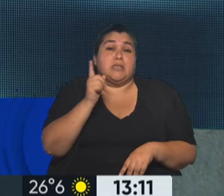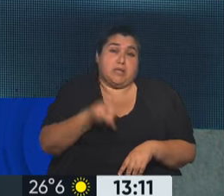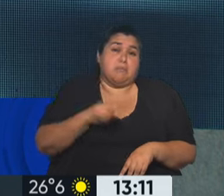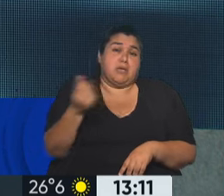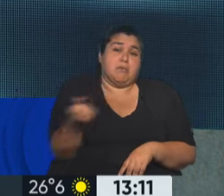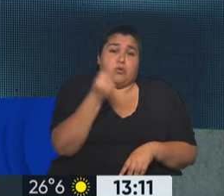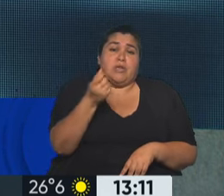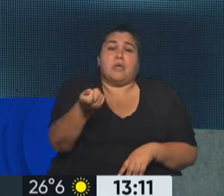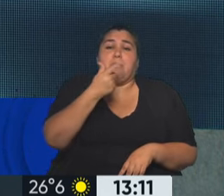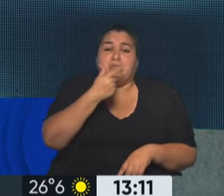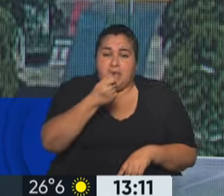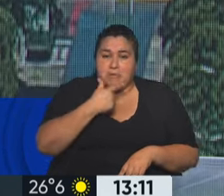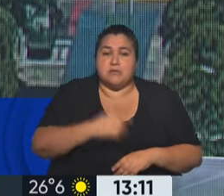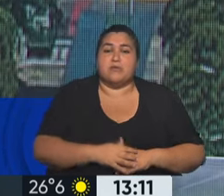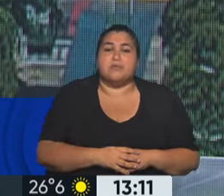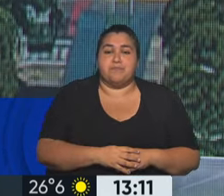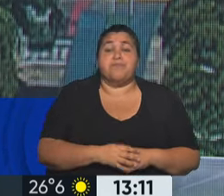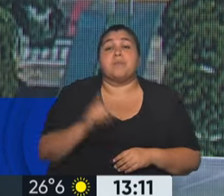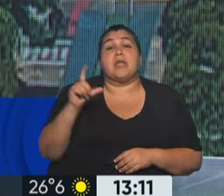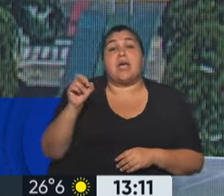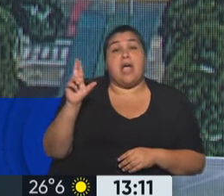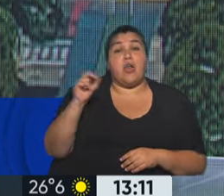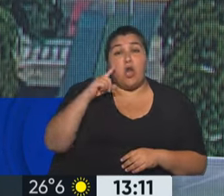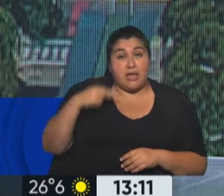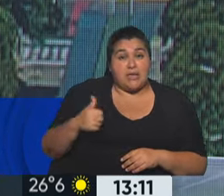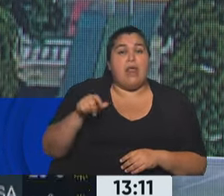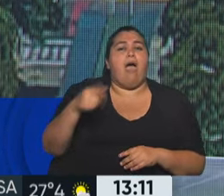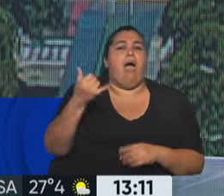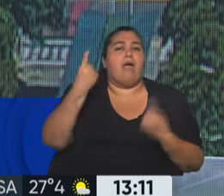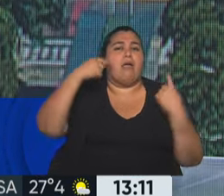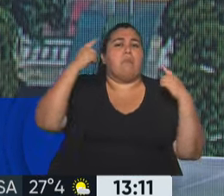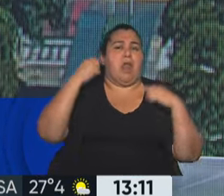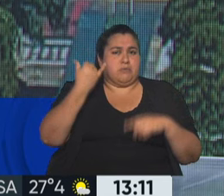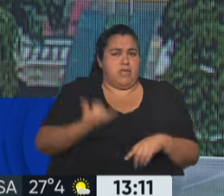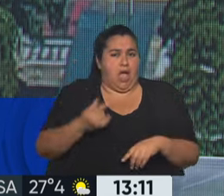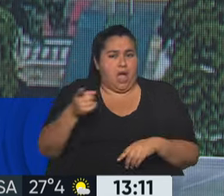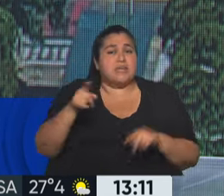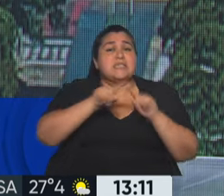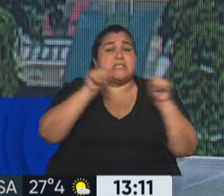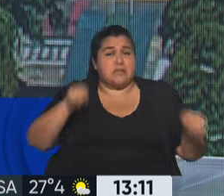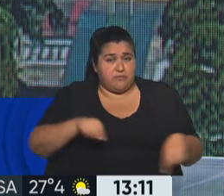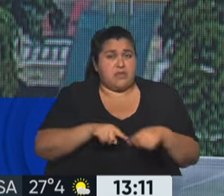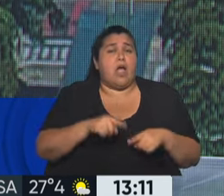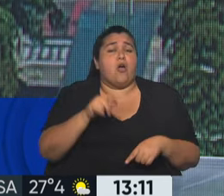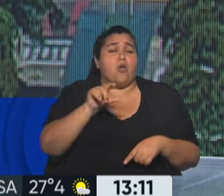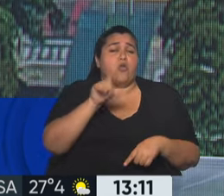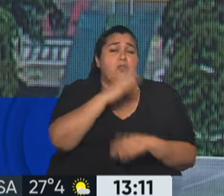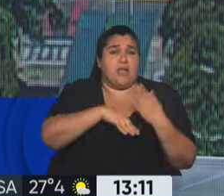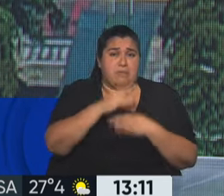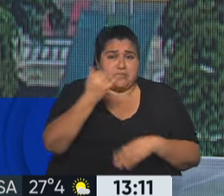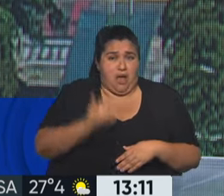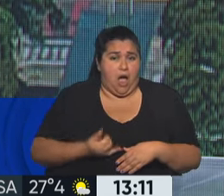medicamentos. Sí, Carolina nos contaba que ella tiene epilepsia refractaria. Es por eso que ella tiene certificado único de discapacidad y tiene